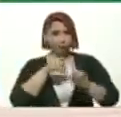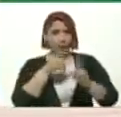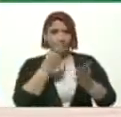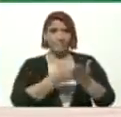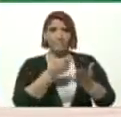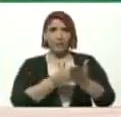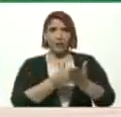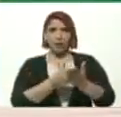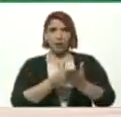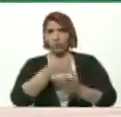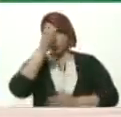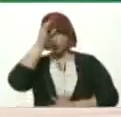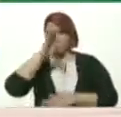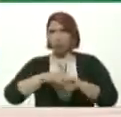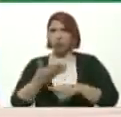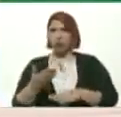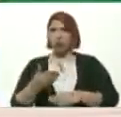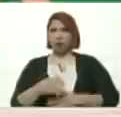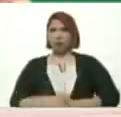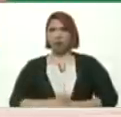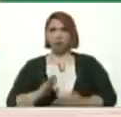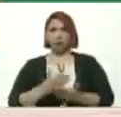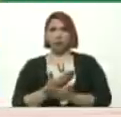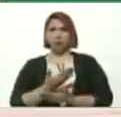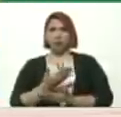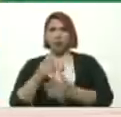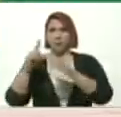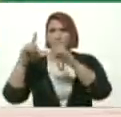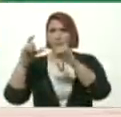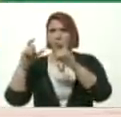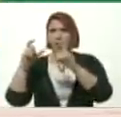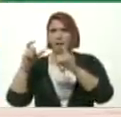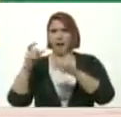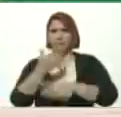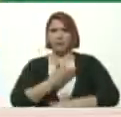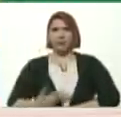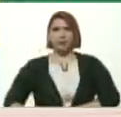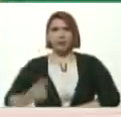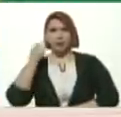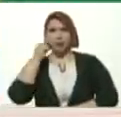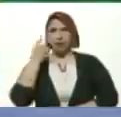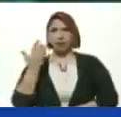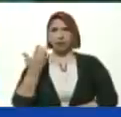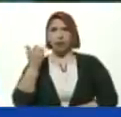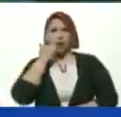porque me quitaron La imagen De la presidenta Es un abuso A su investidura